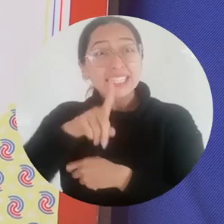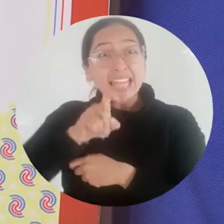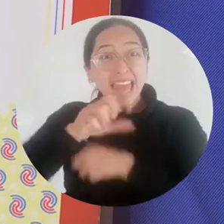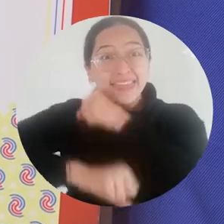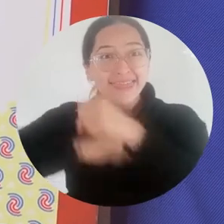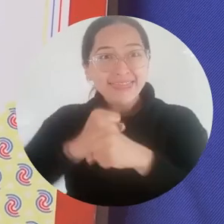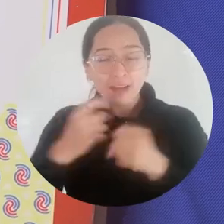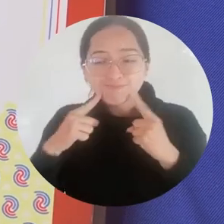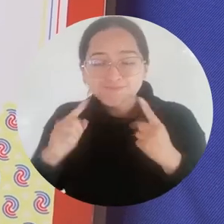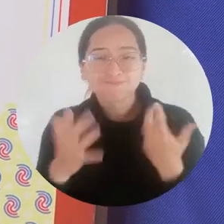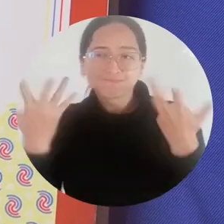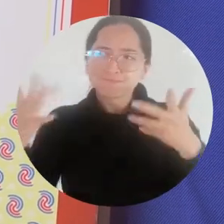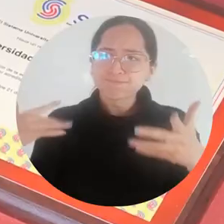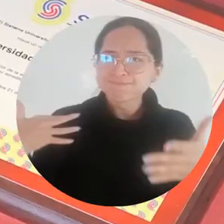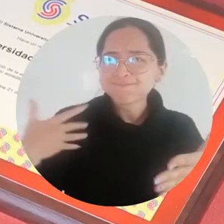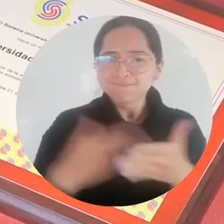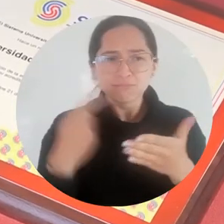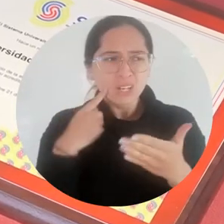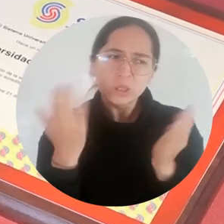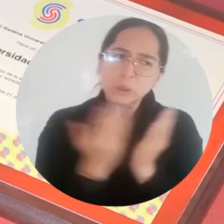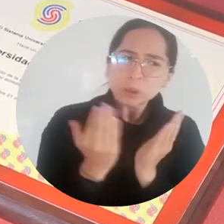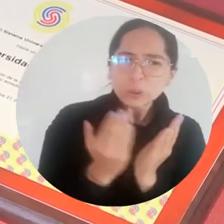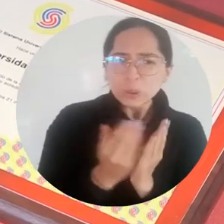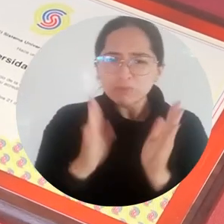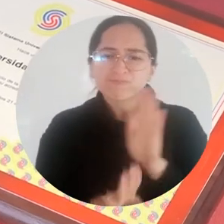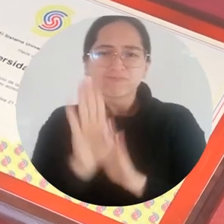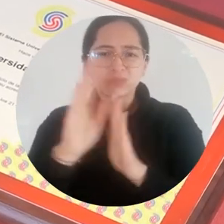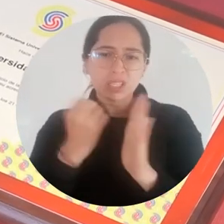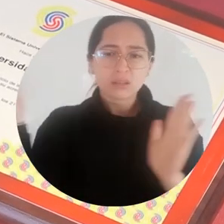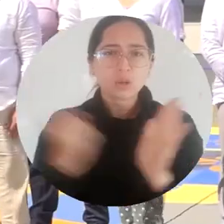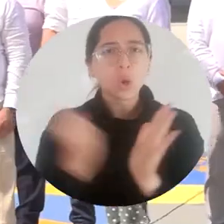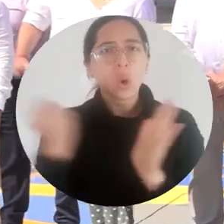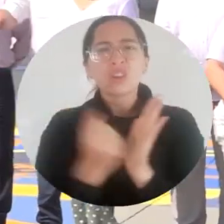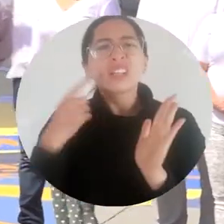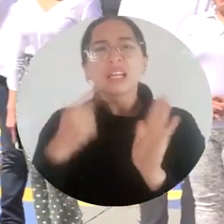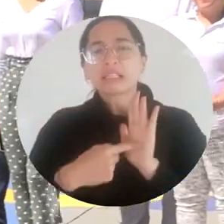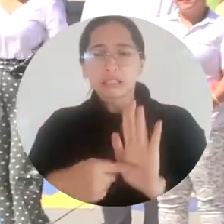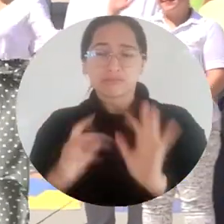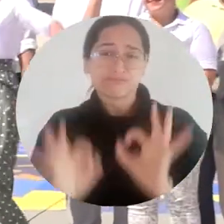servicio de la educación superior de calidad y la reacreditación institucional.